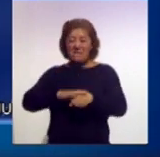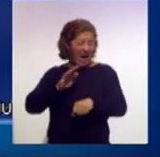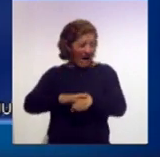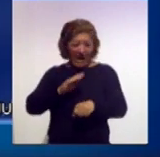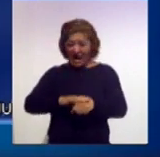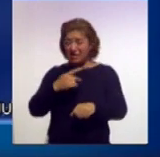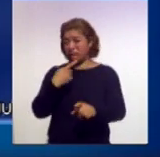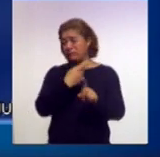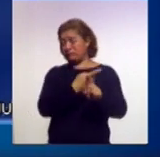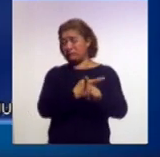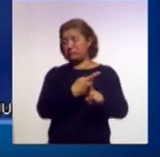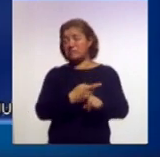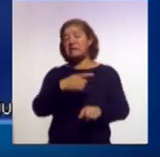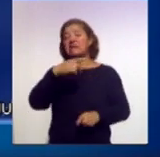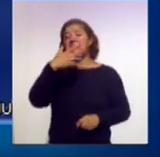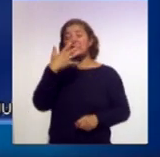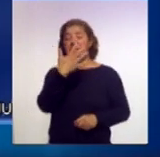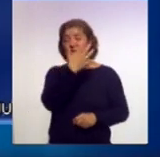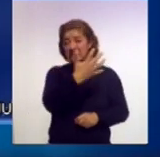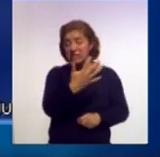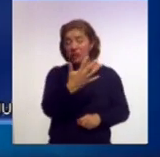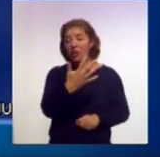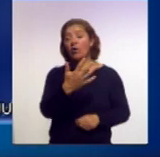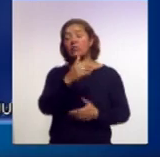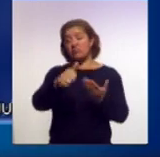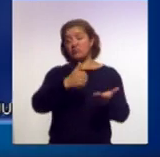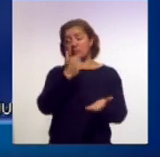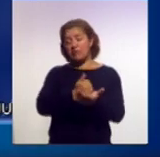6 que encabezan la lista son mexicanas.